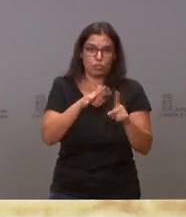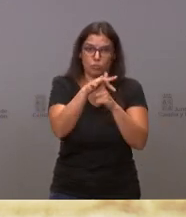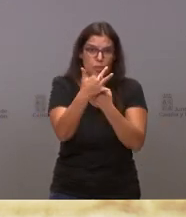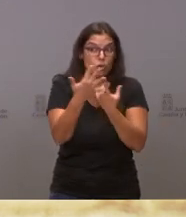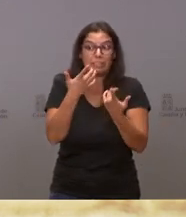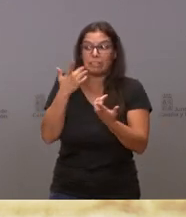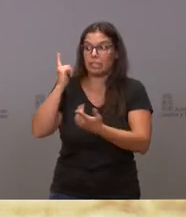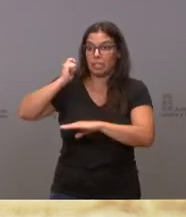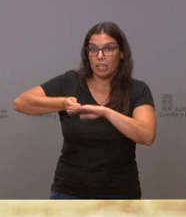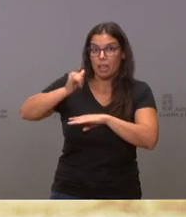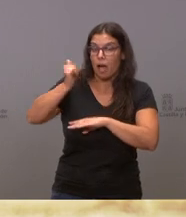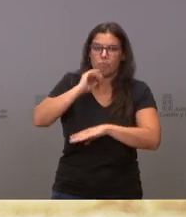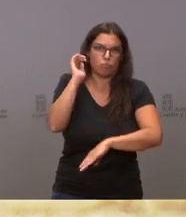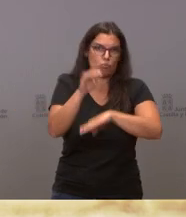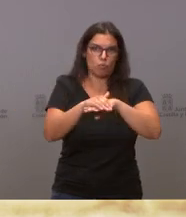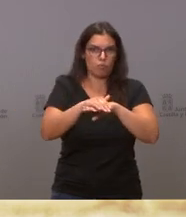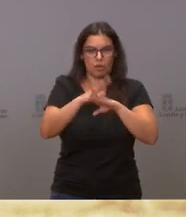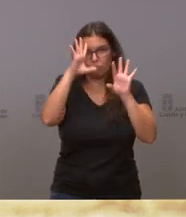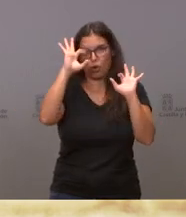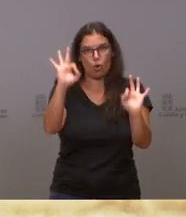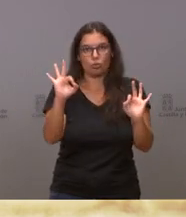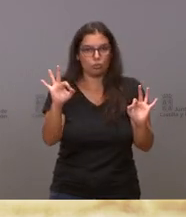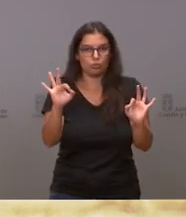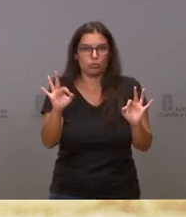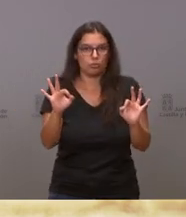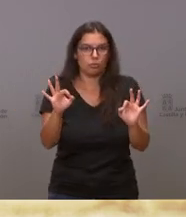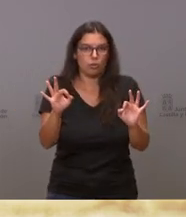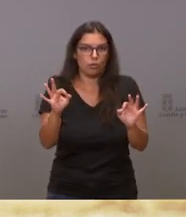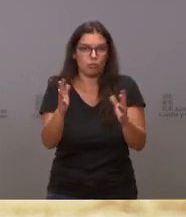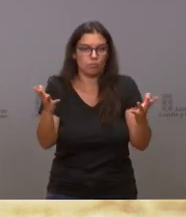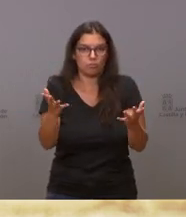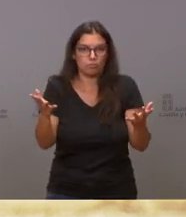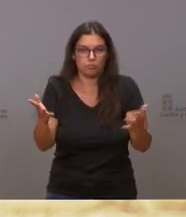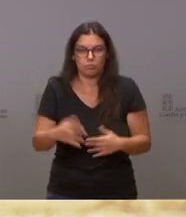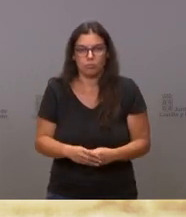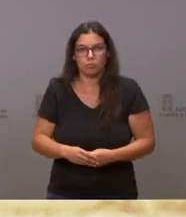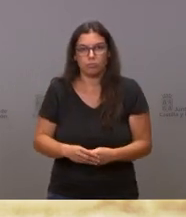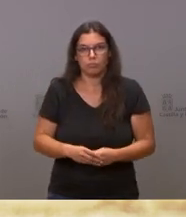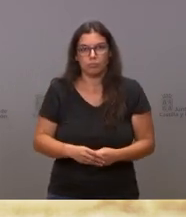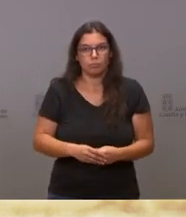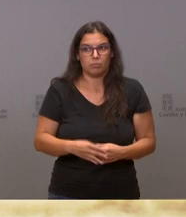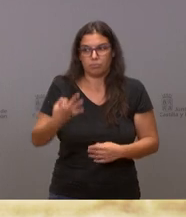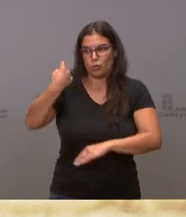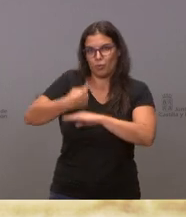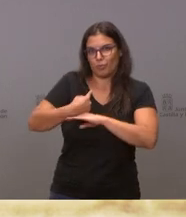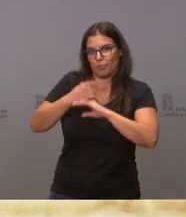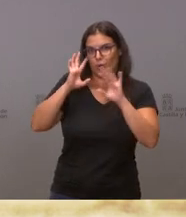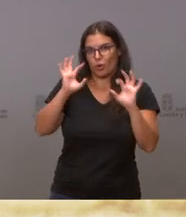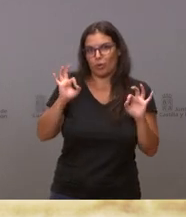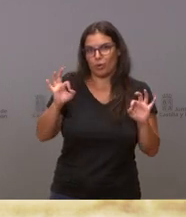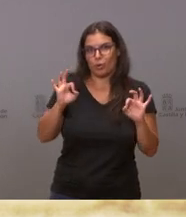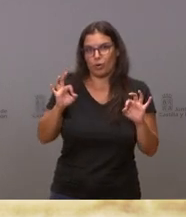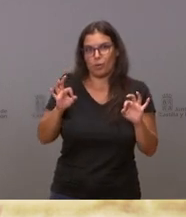supuesto, las sentencias que es, por otro lado, de obligado cumplimiento por parte de